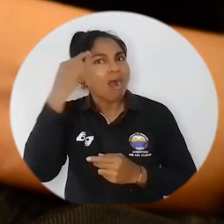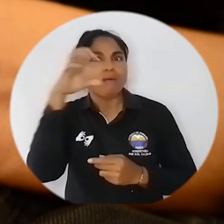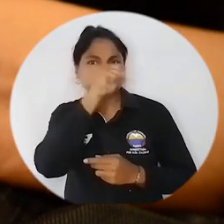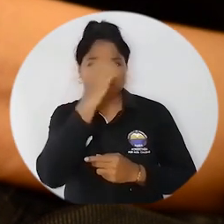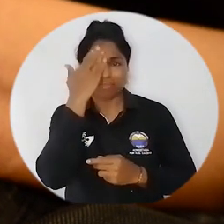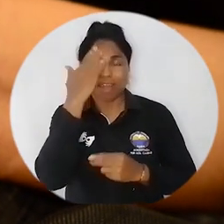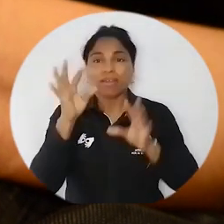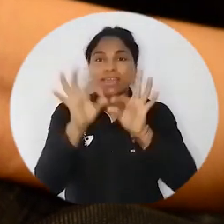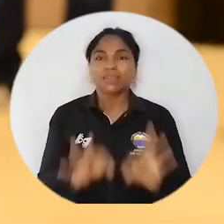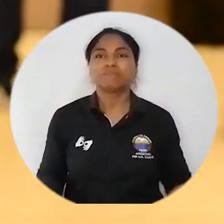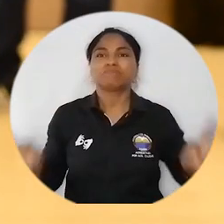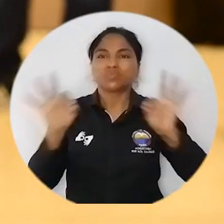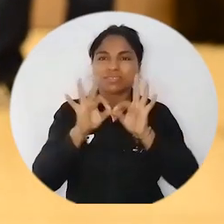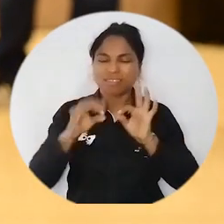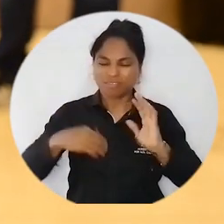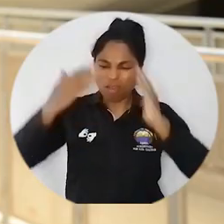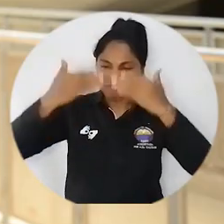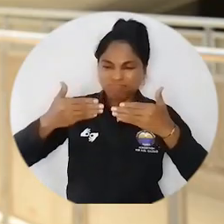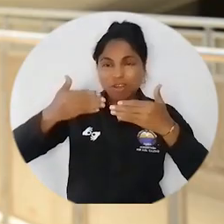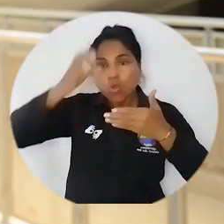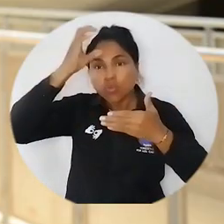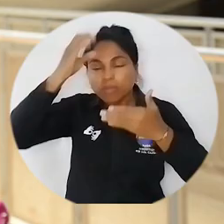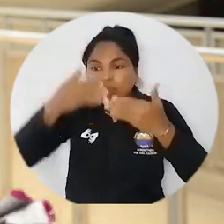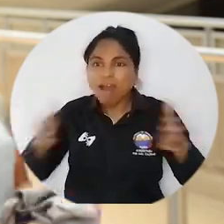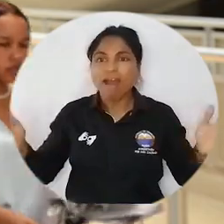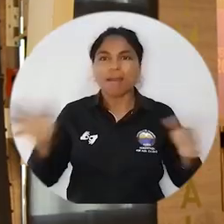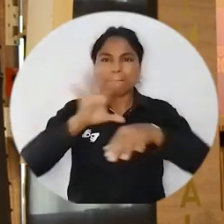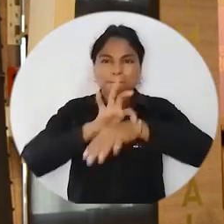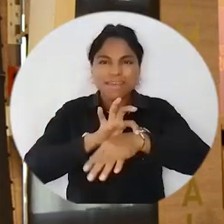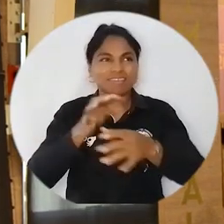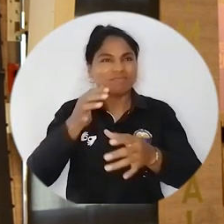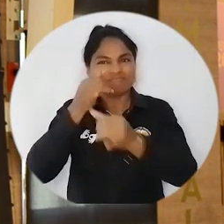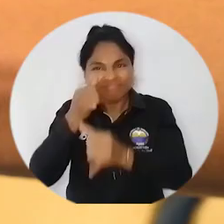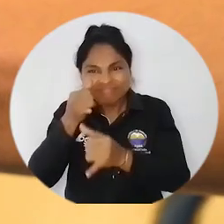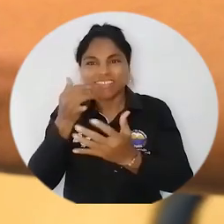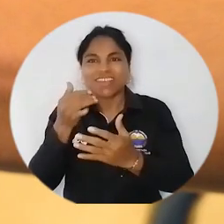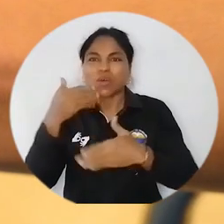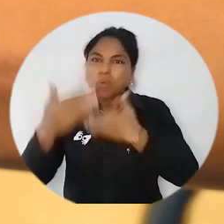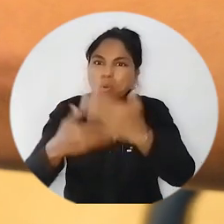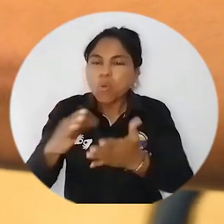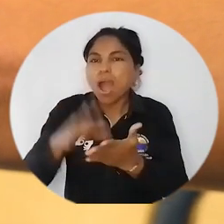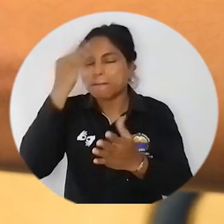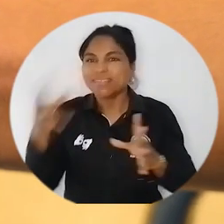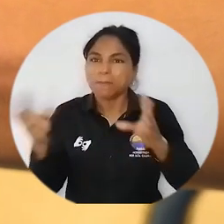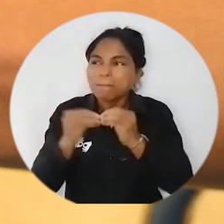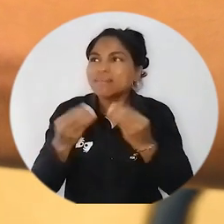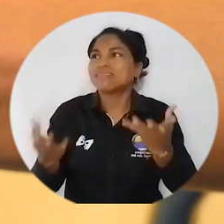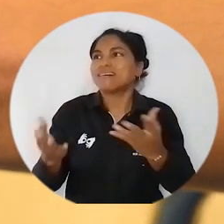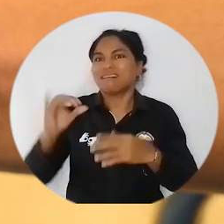que no sabemos y eso es lo importante, que podamos saltar las barreras del conocimiento, que el médico, el ingeniero pueda hacer más cosas sobre